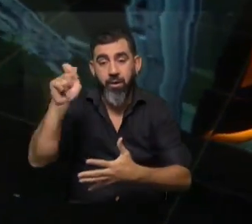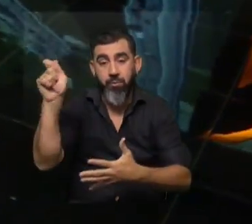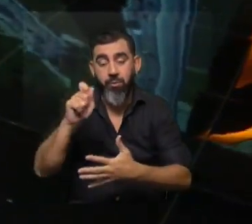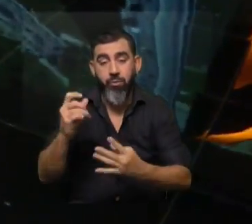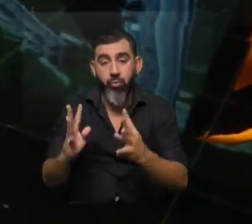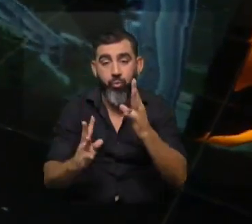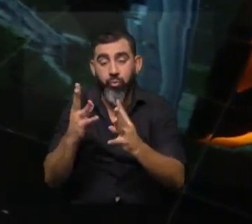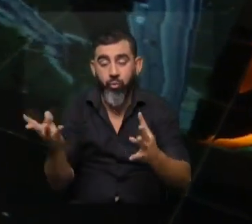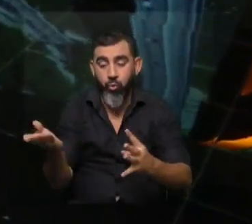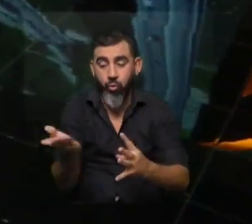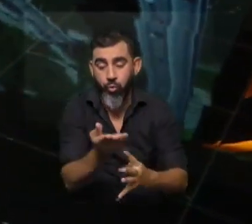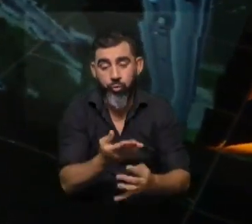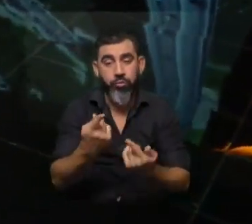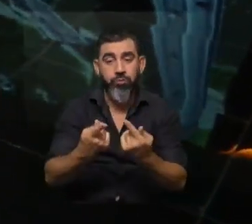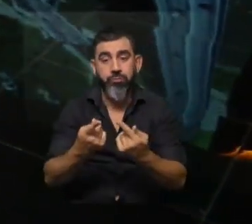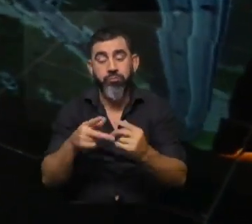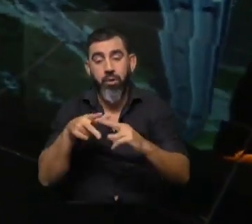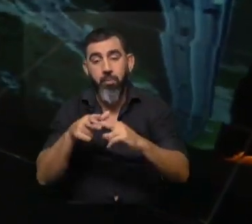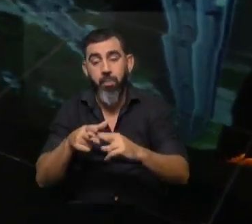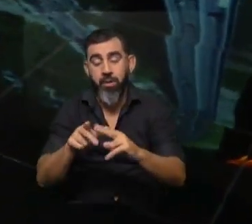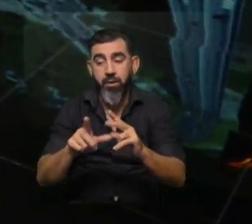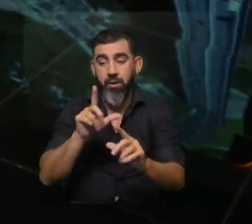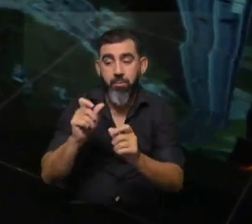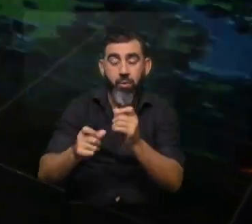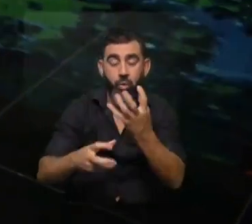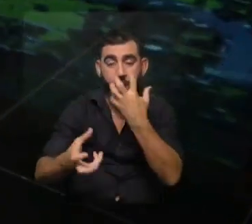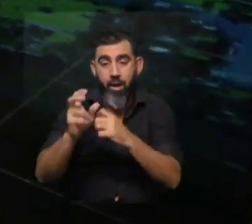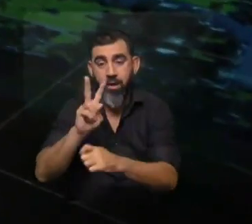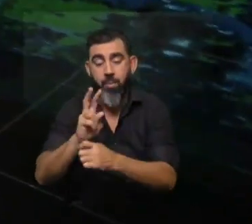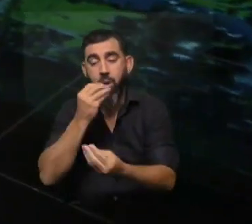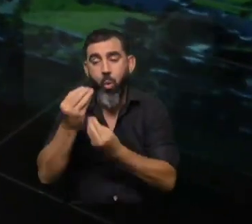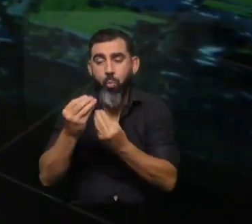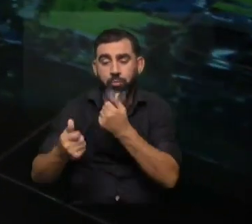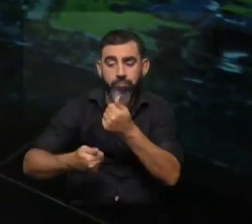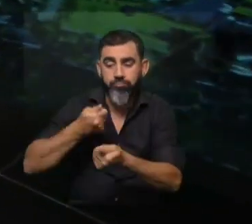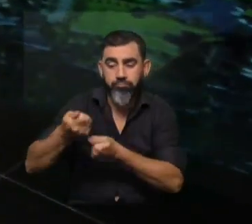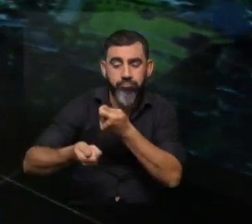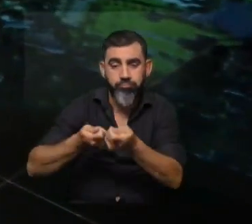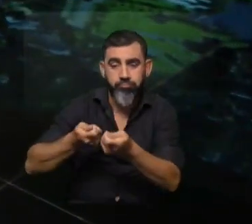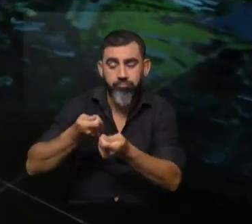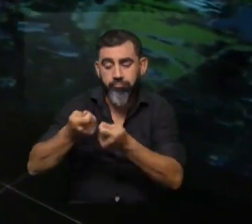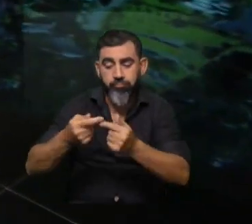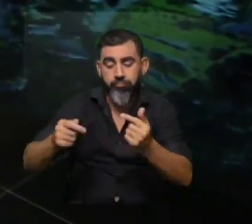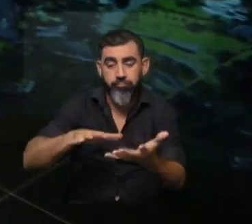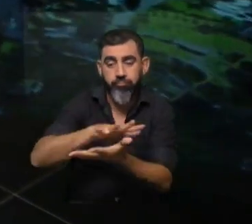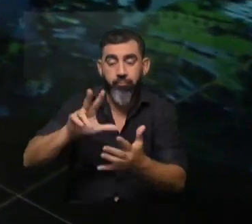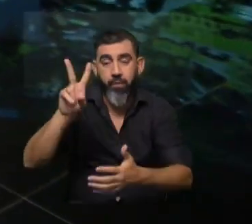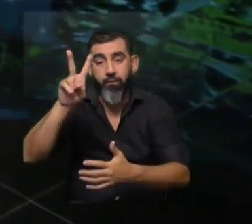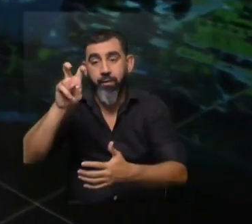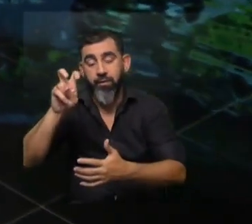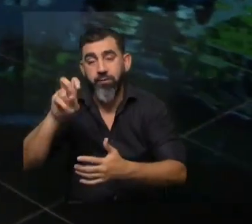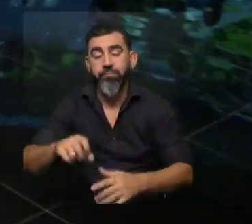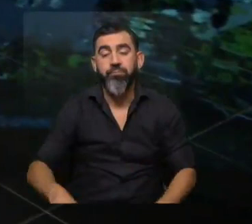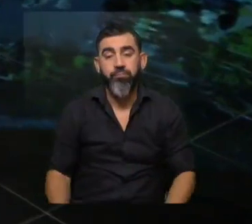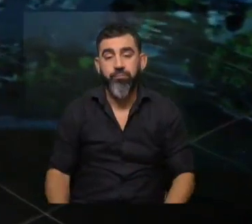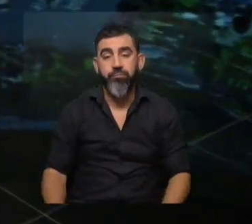corte de pasto, el mantenimiento de las especies que están allí, ¿de qué forma podemos ir trabajando sobre ese espacio verde para